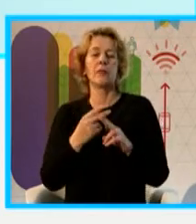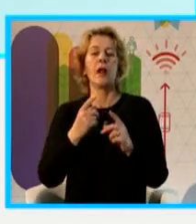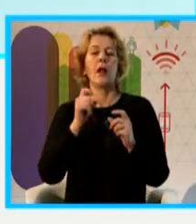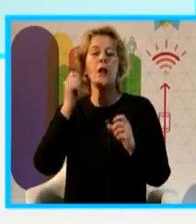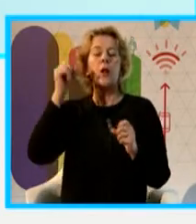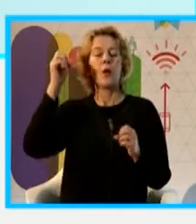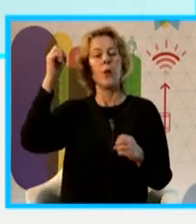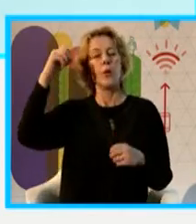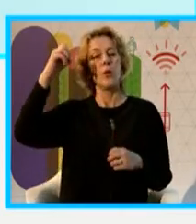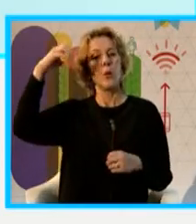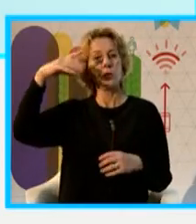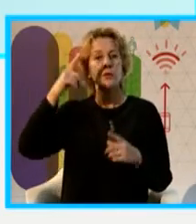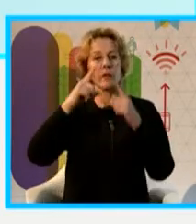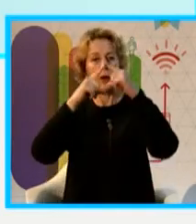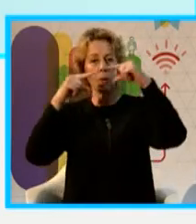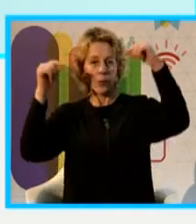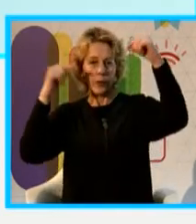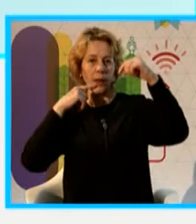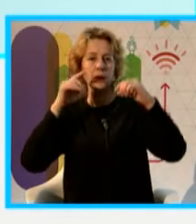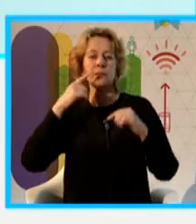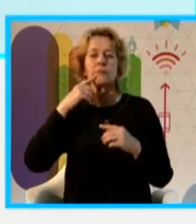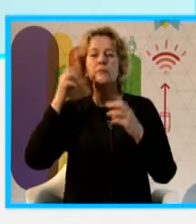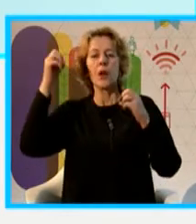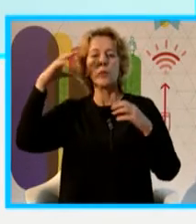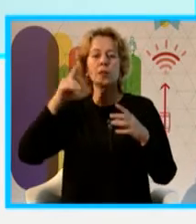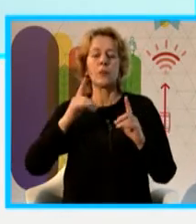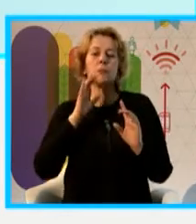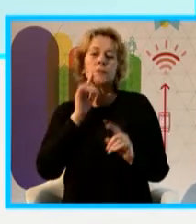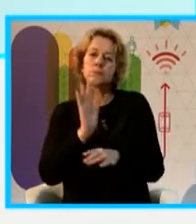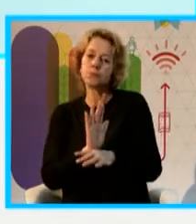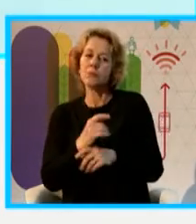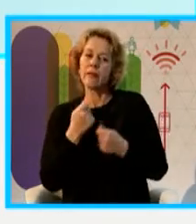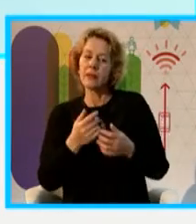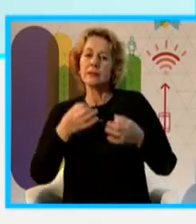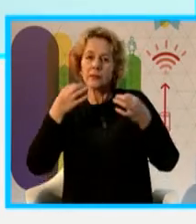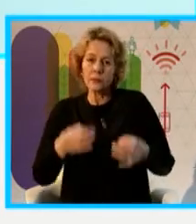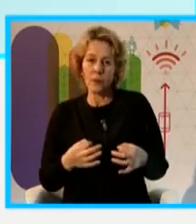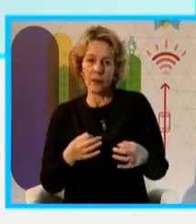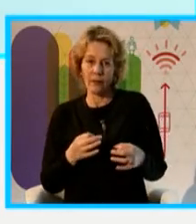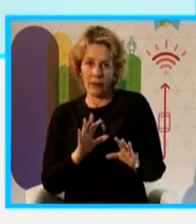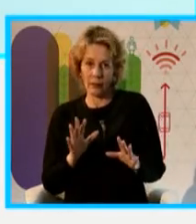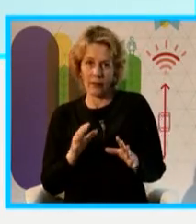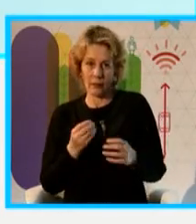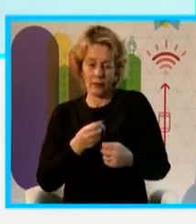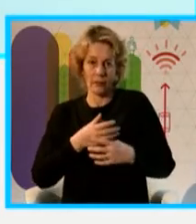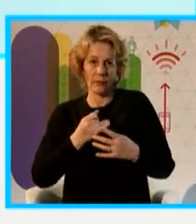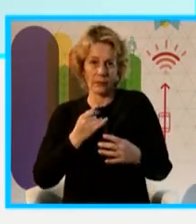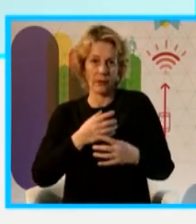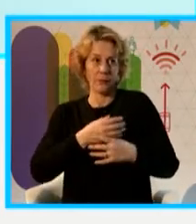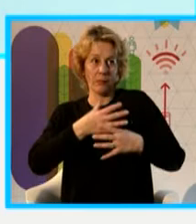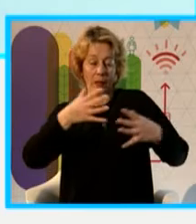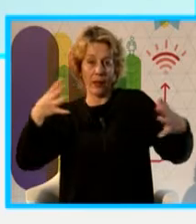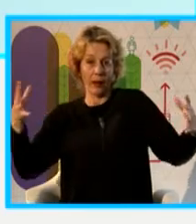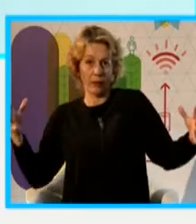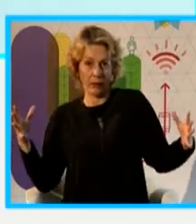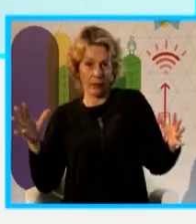la idea es una iluminación general de seguridad bastante amplia, como vamos a ver ahora en